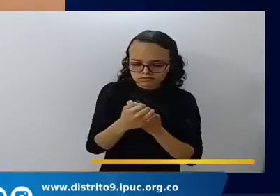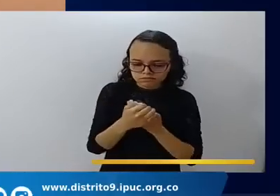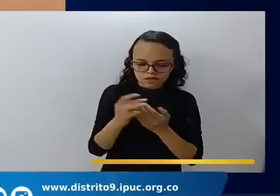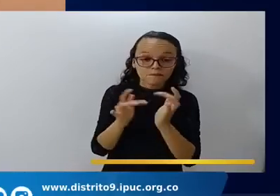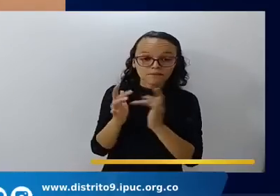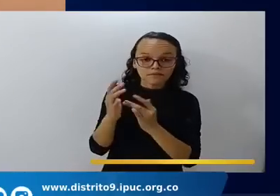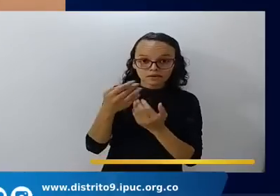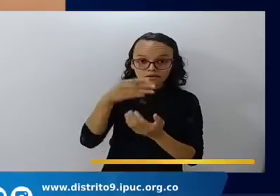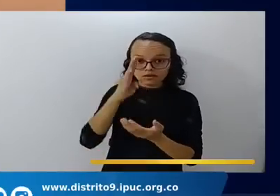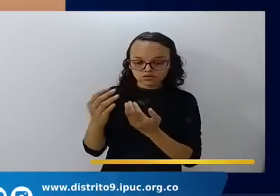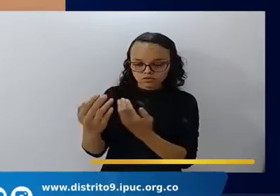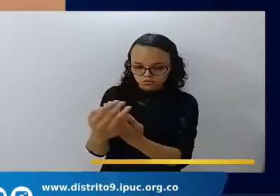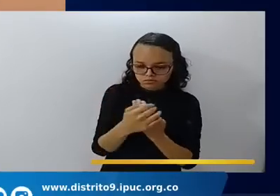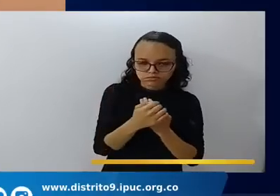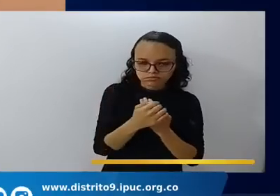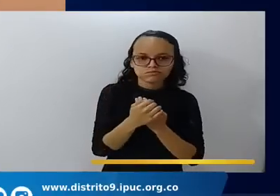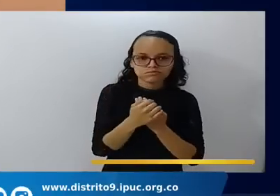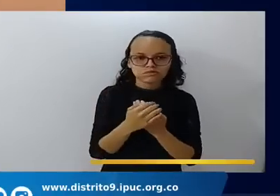palabra.